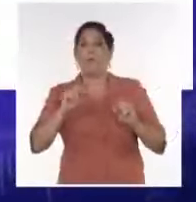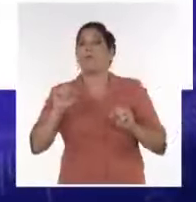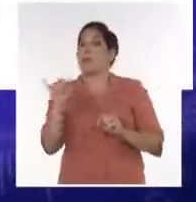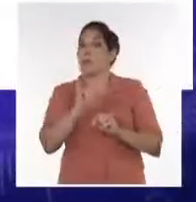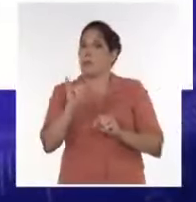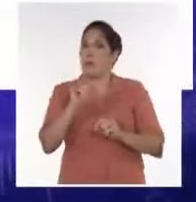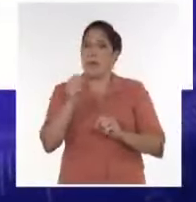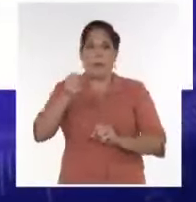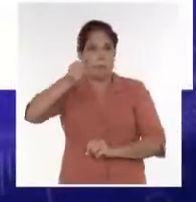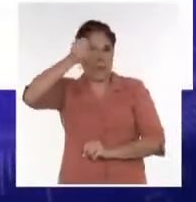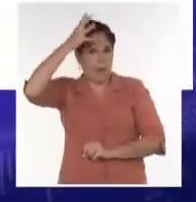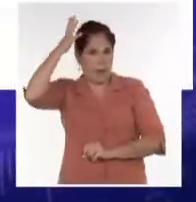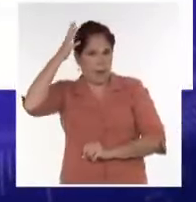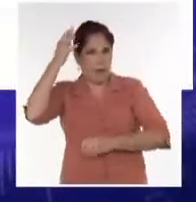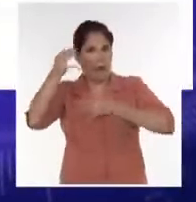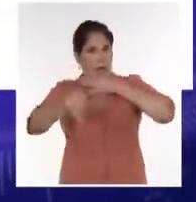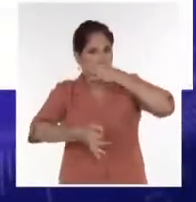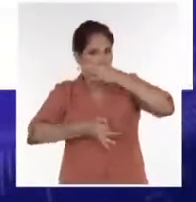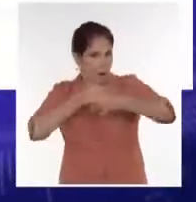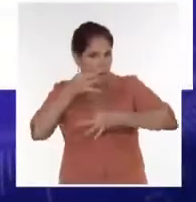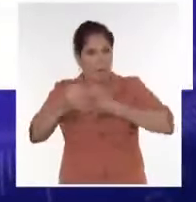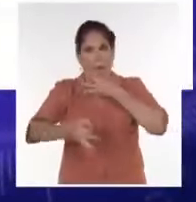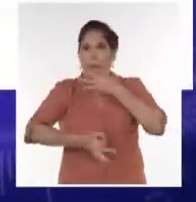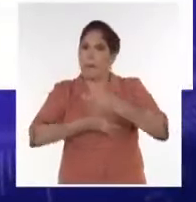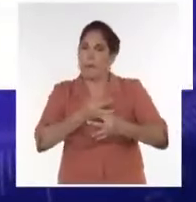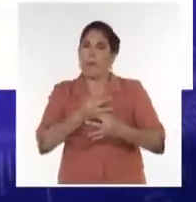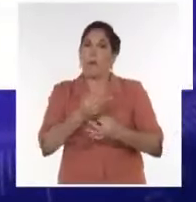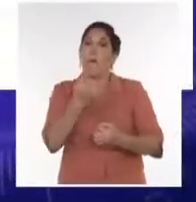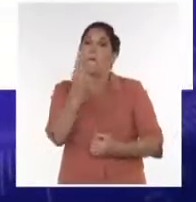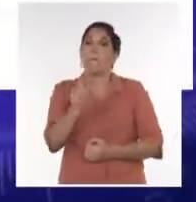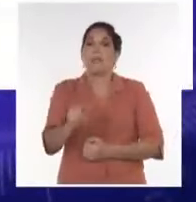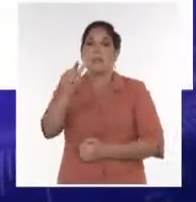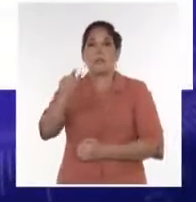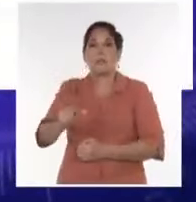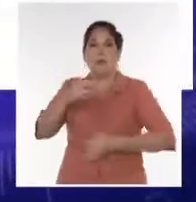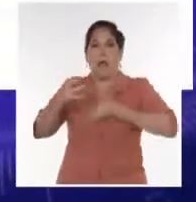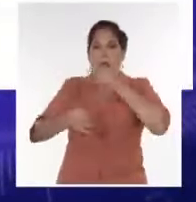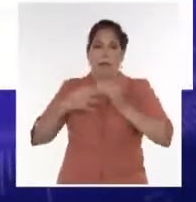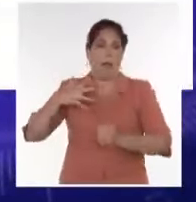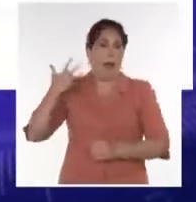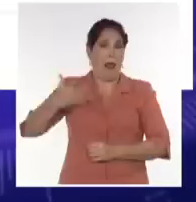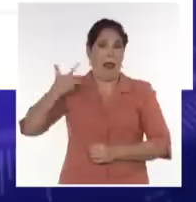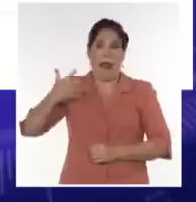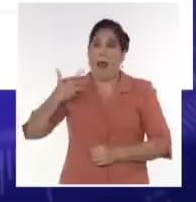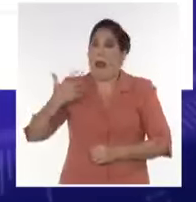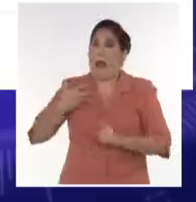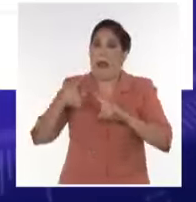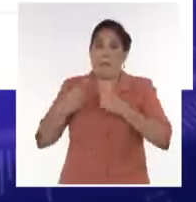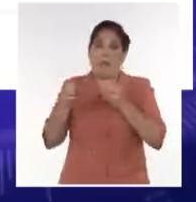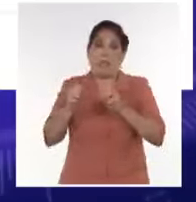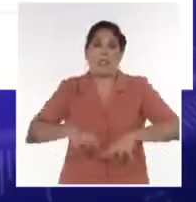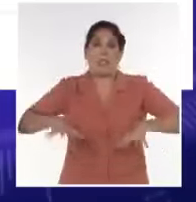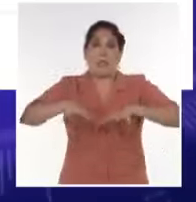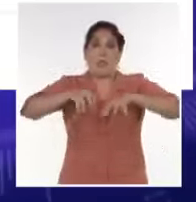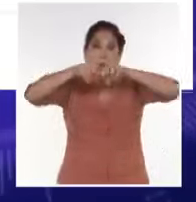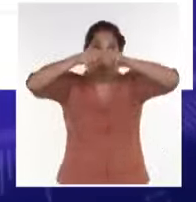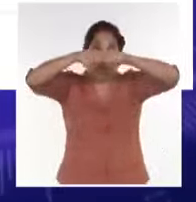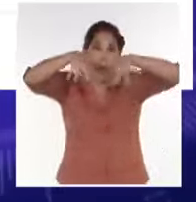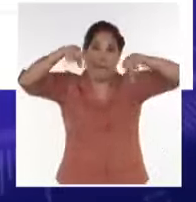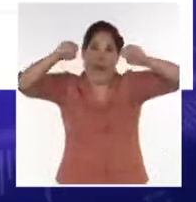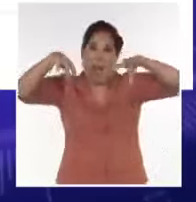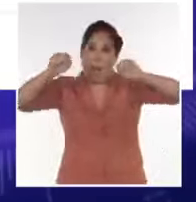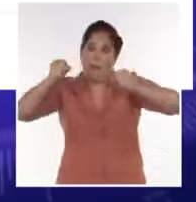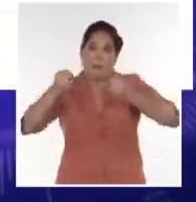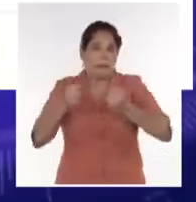mandatario cubano Miguel Díaz Canel Bermúdez explicó que varias personas han expresado su inconformidad con la situación del servicio eléctrico y la